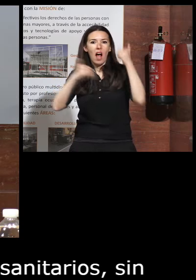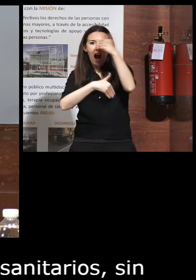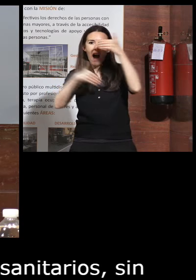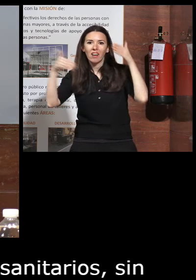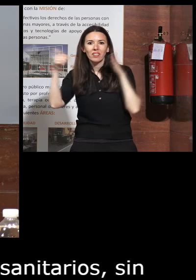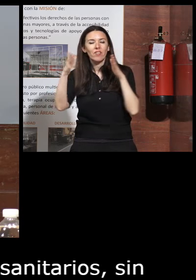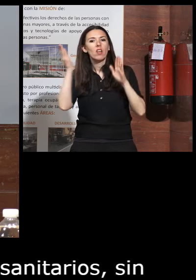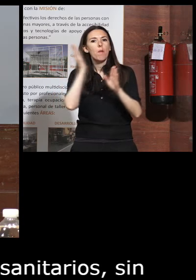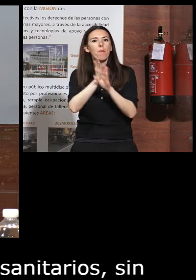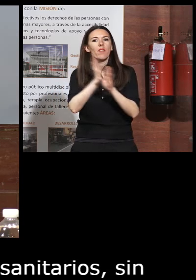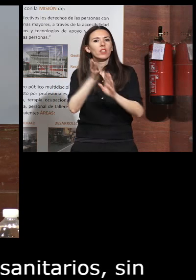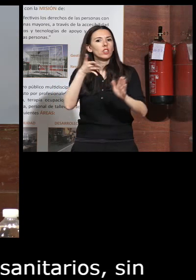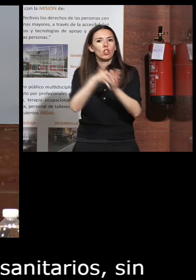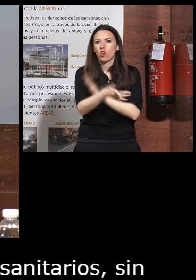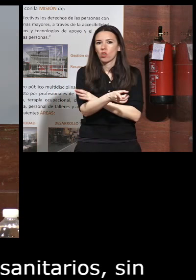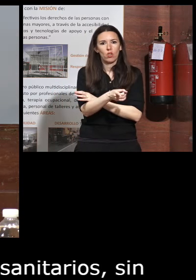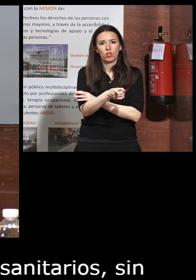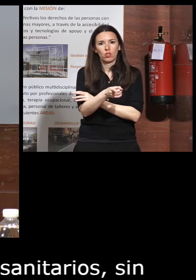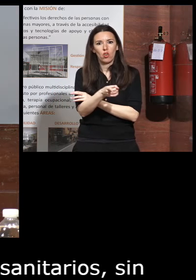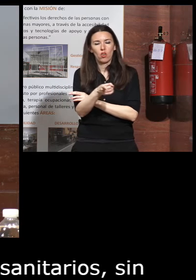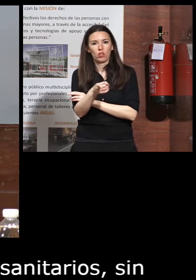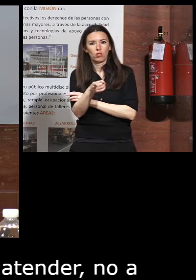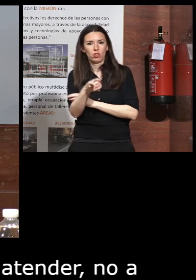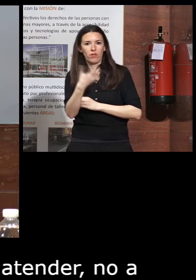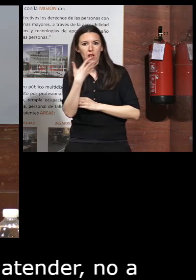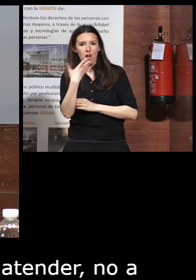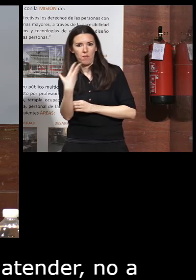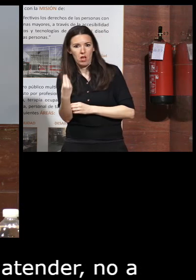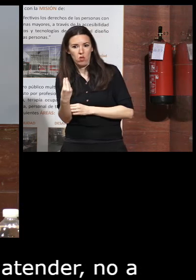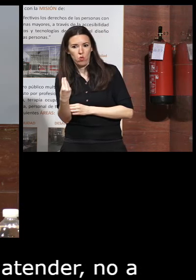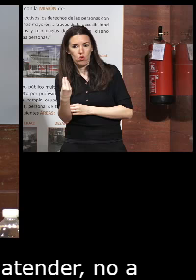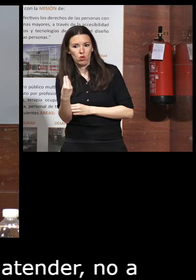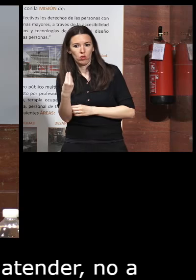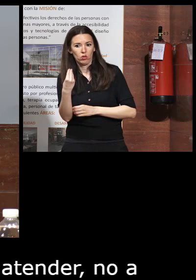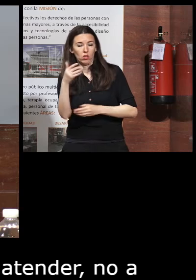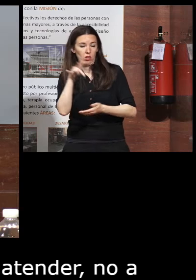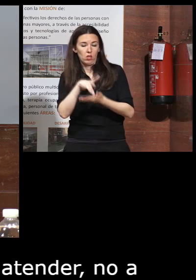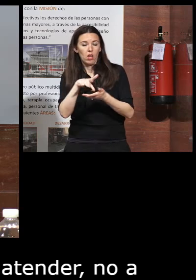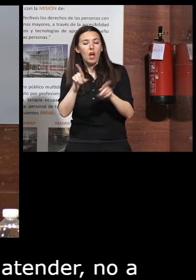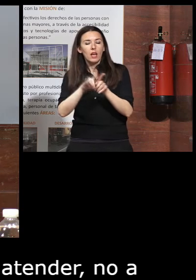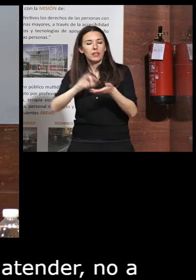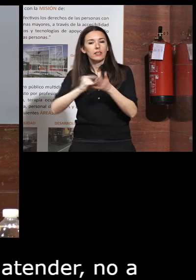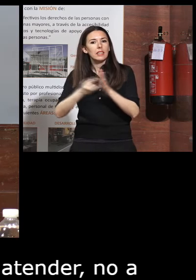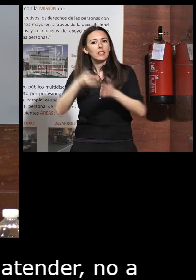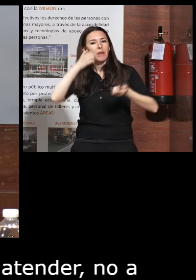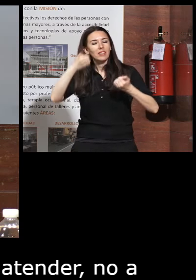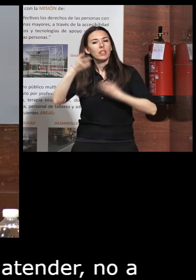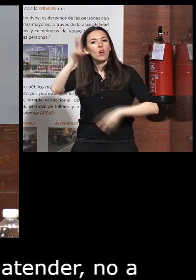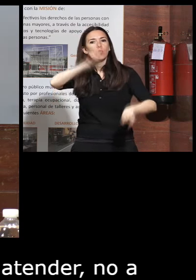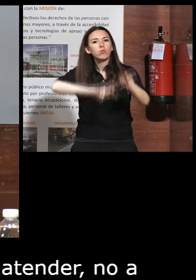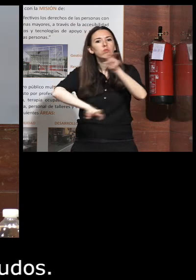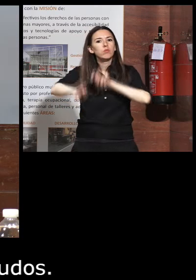pacientes crónicos sino a pacientes agudos entonces los sistemas sanitarios han ido buscando